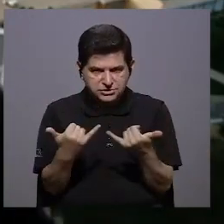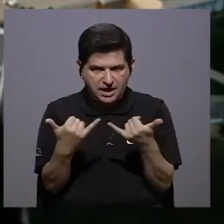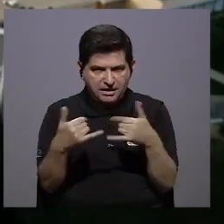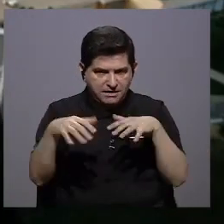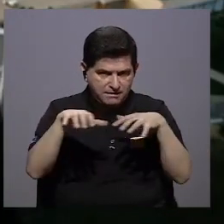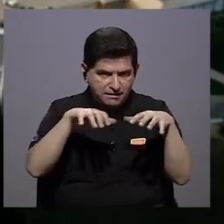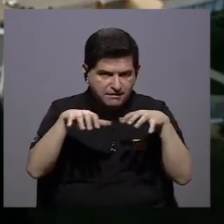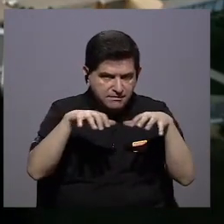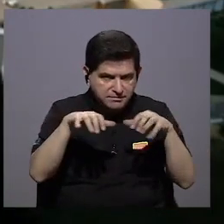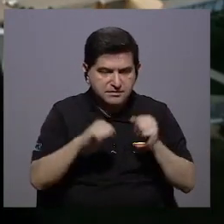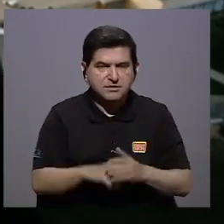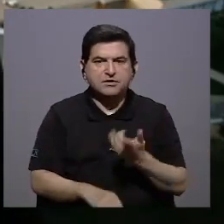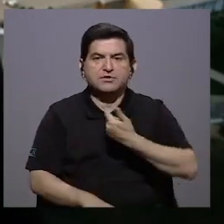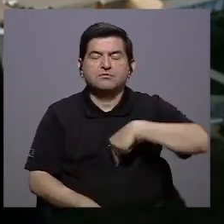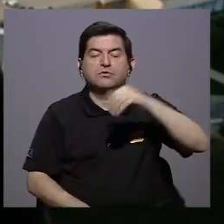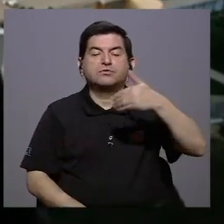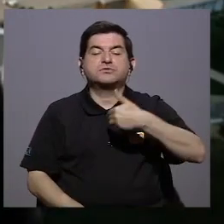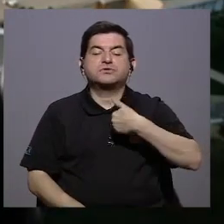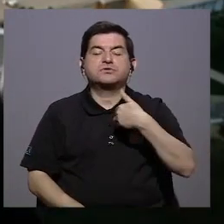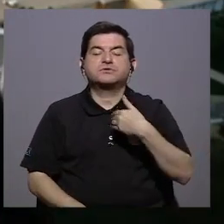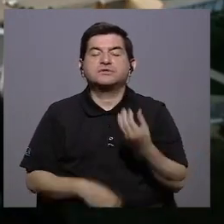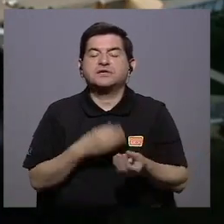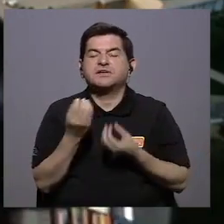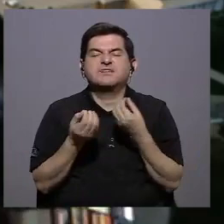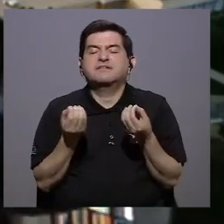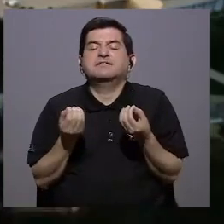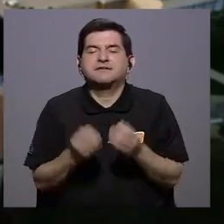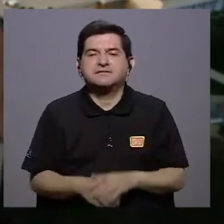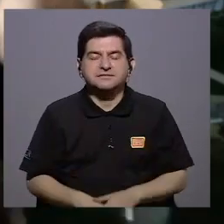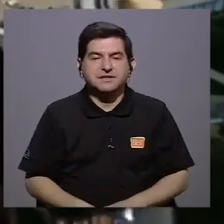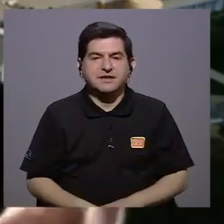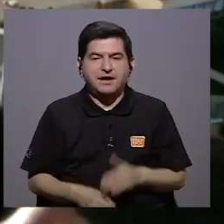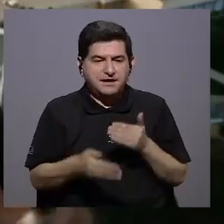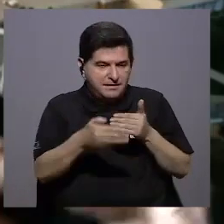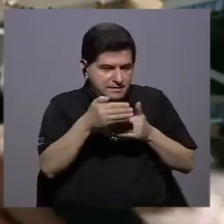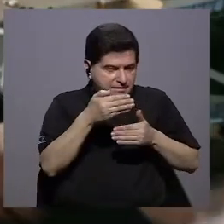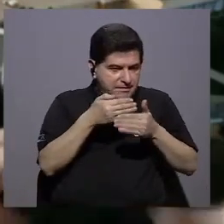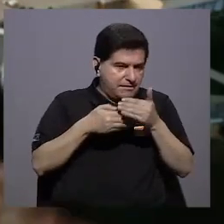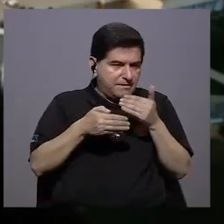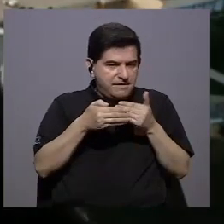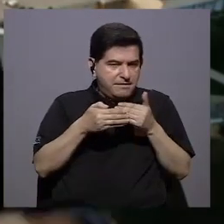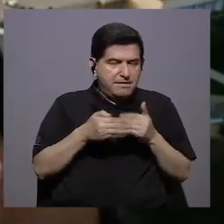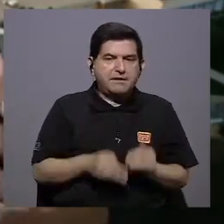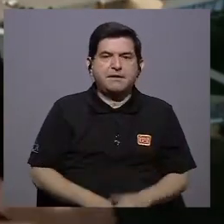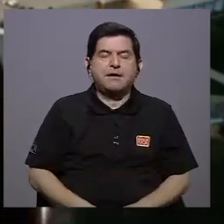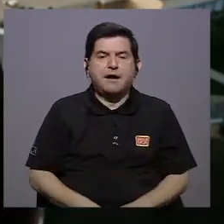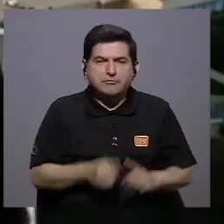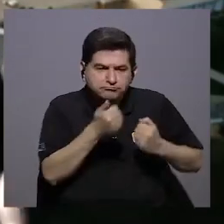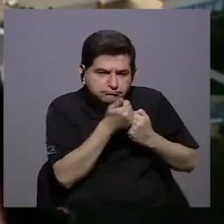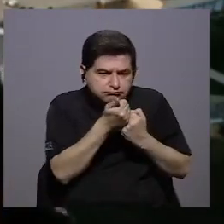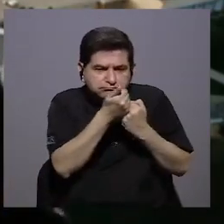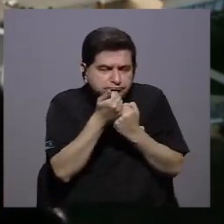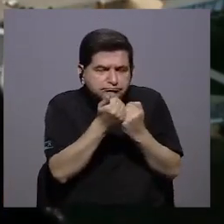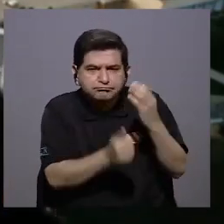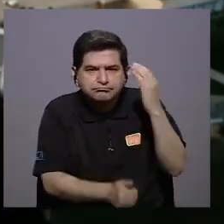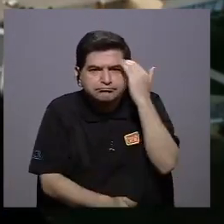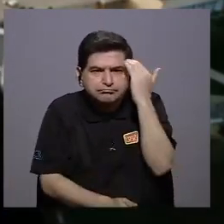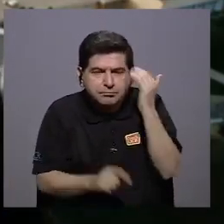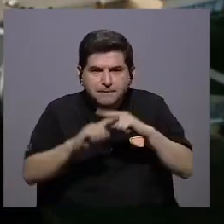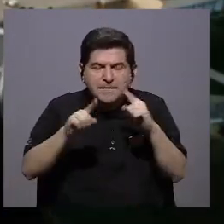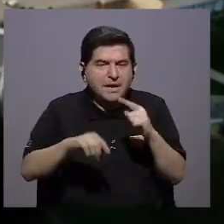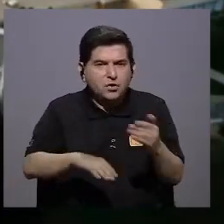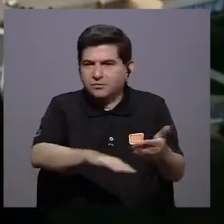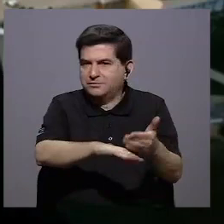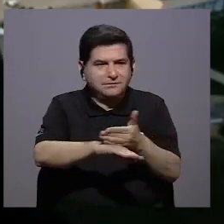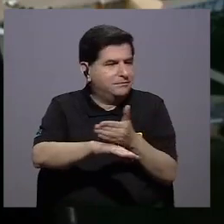los mantenemos activos lo que nosotros tenemos que hacer es vayamos hacia atrás recuperemos reforcemos los conocimientos